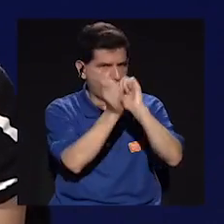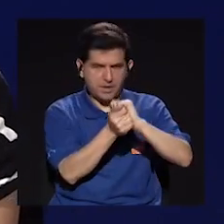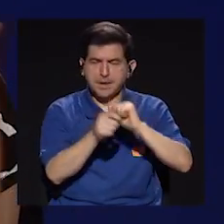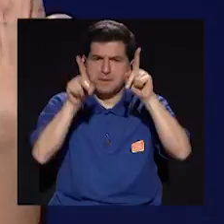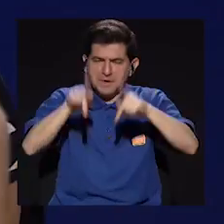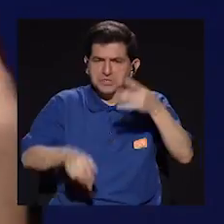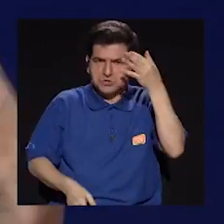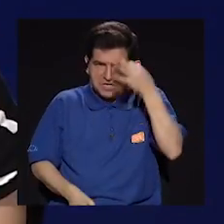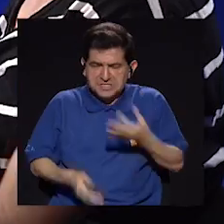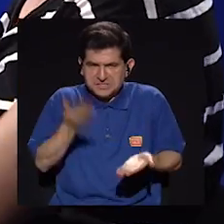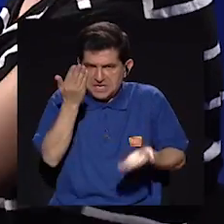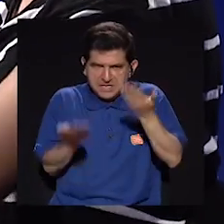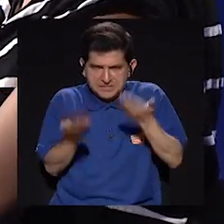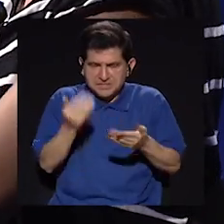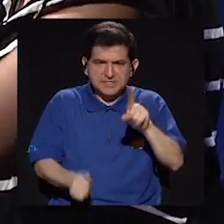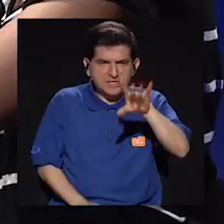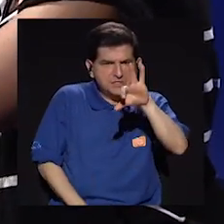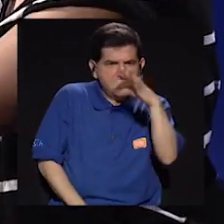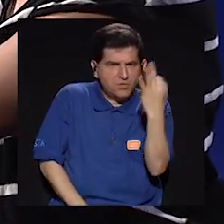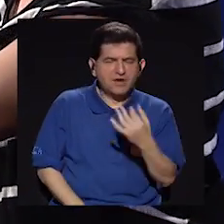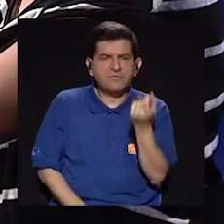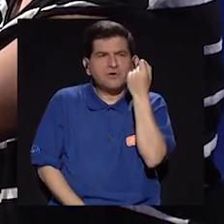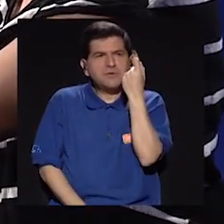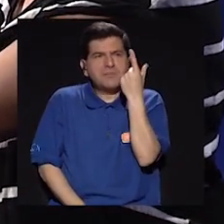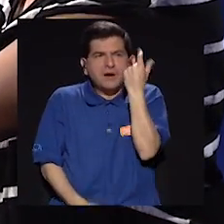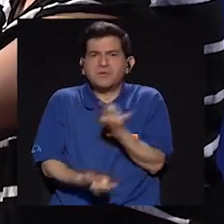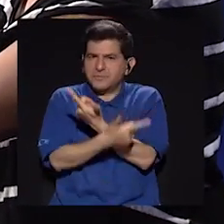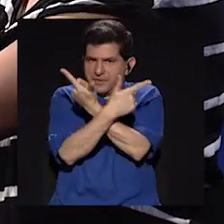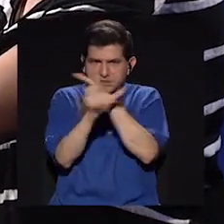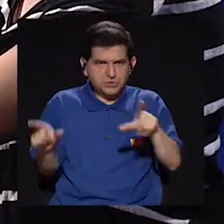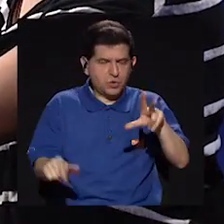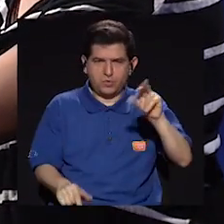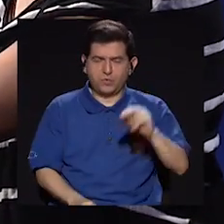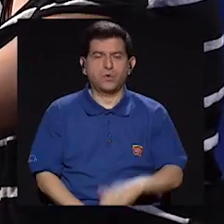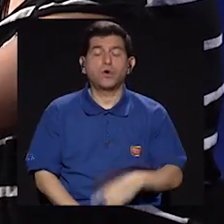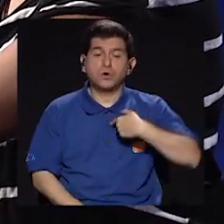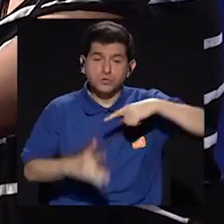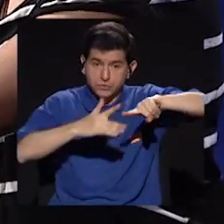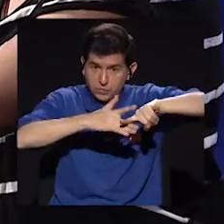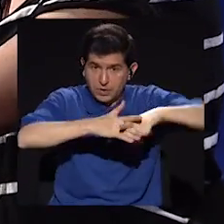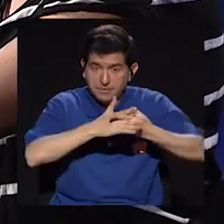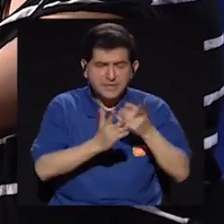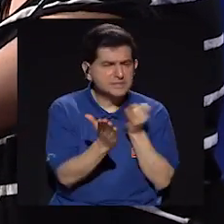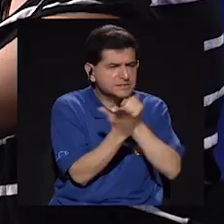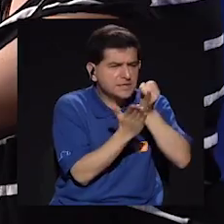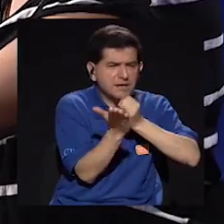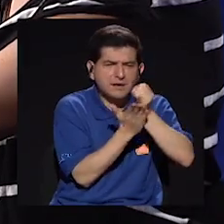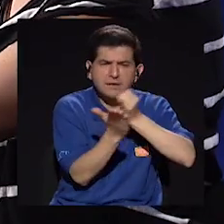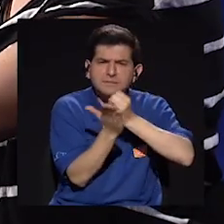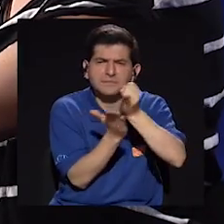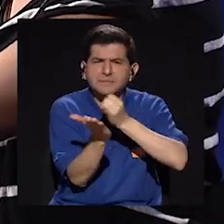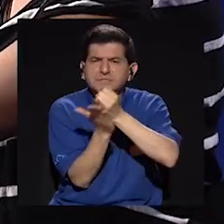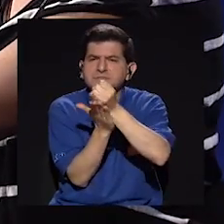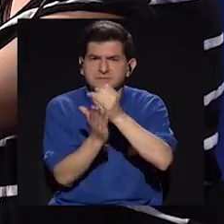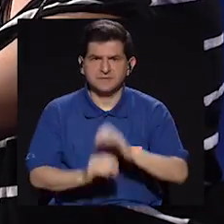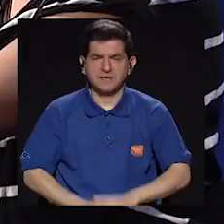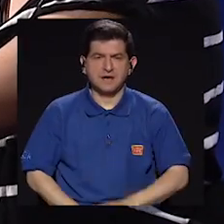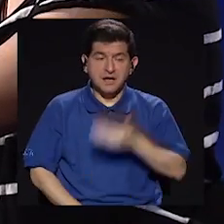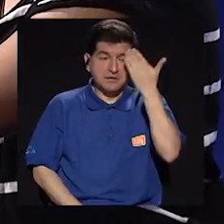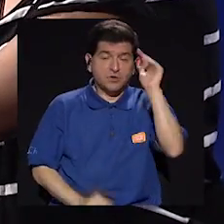porque alguna gente tal vez piensa que es de alguna manera como una interpretación libre. Cuando yo empecé como a investigar,